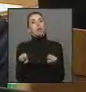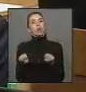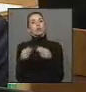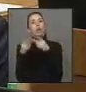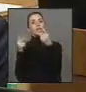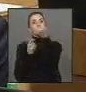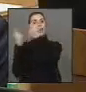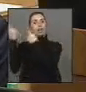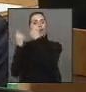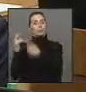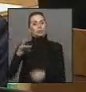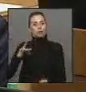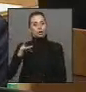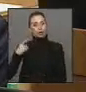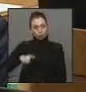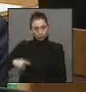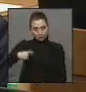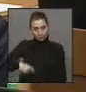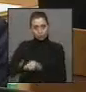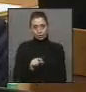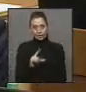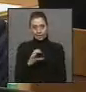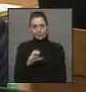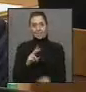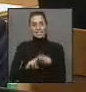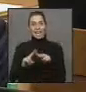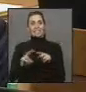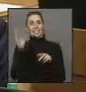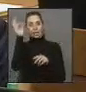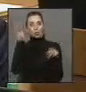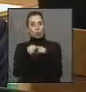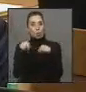y hubiéramos tenido la posibilidad de haber llevado una sesión como esta,